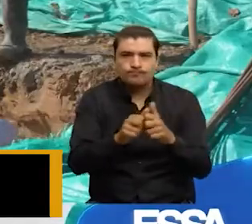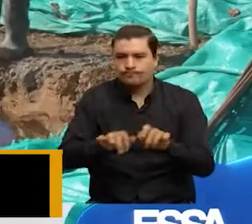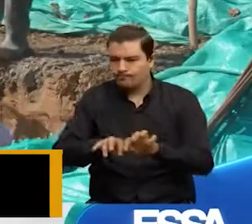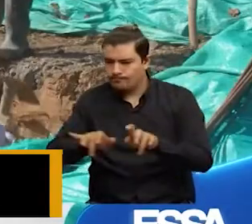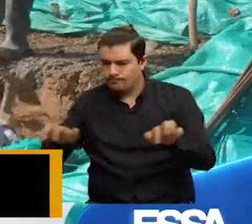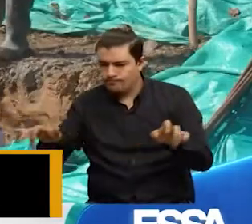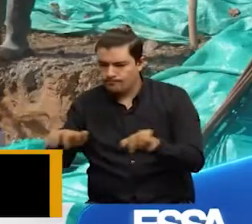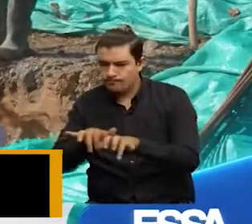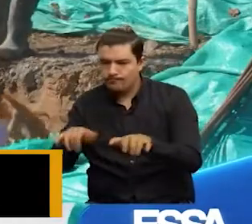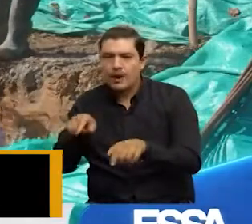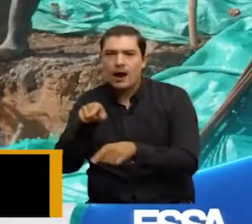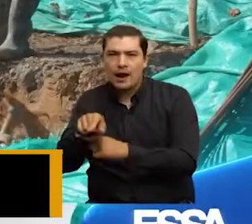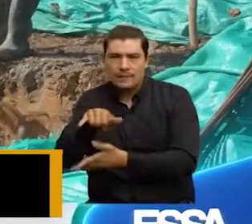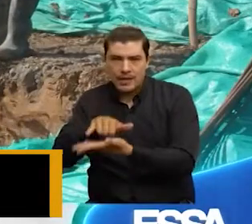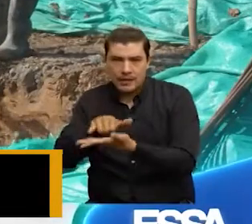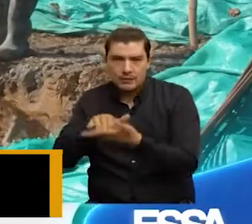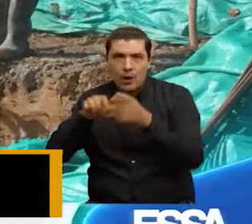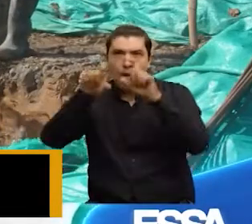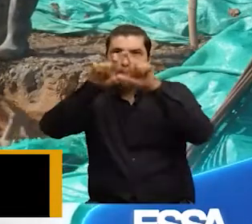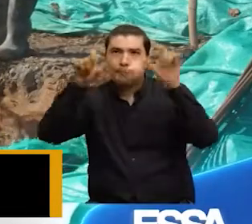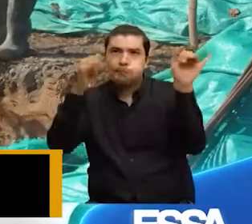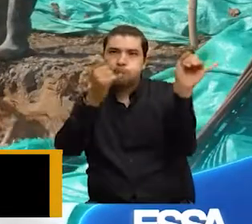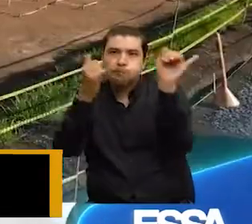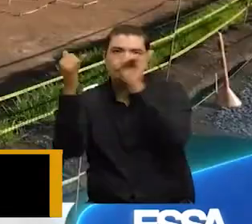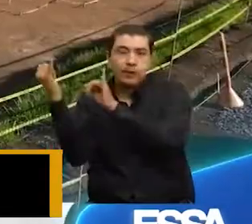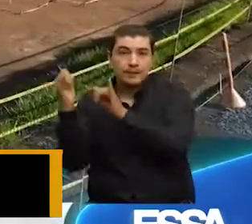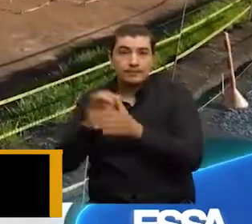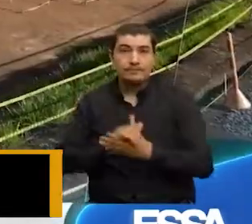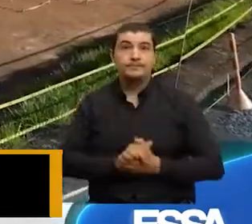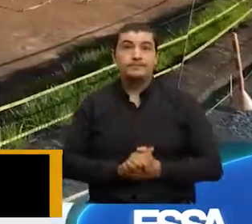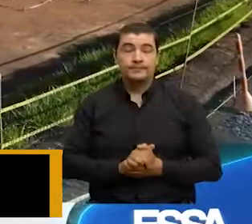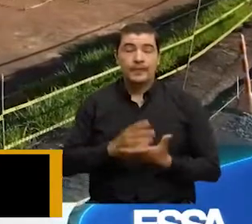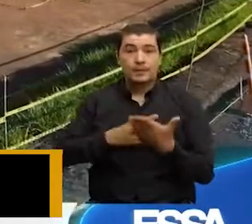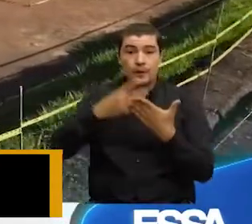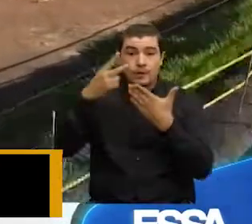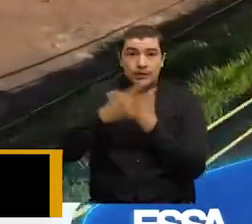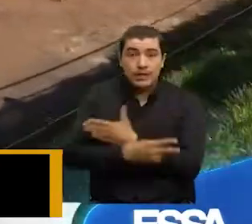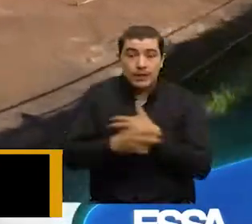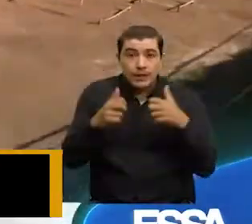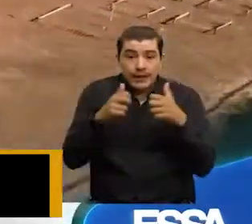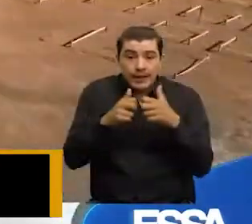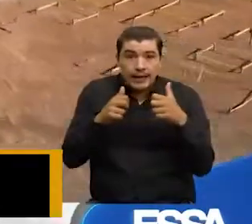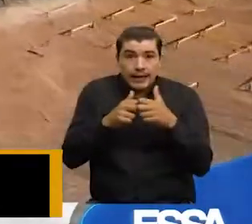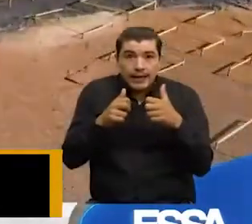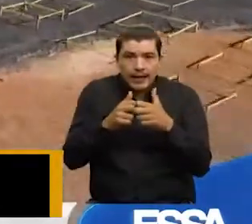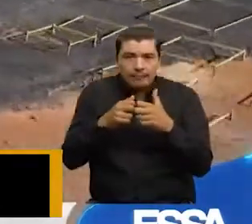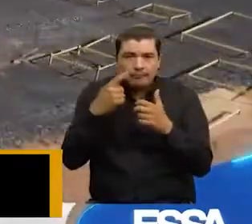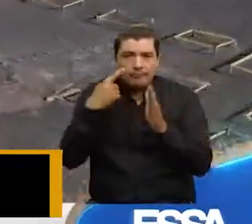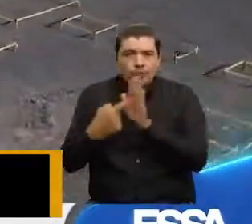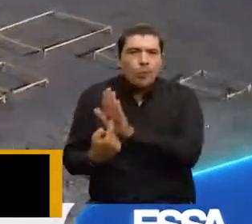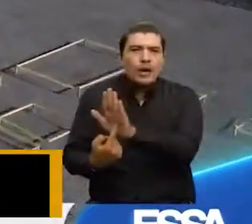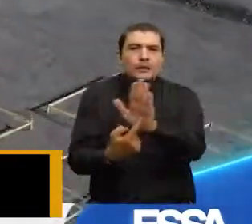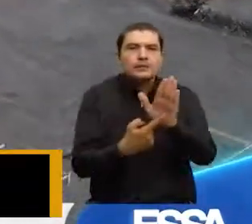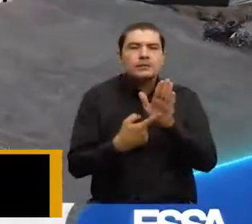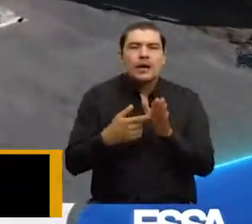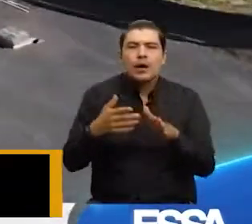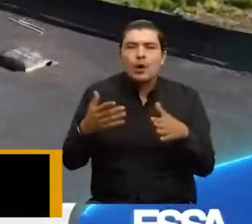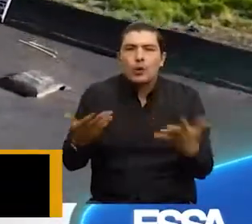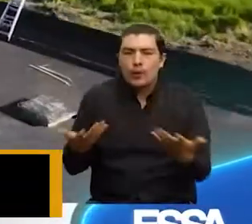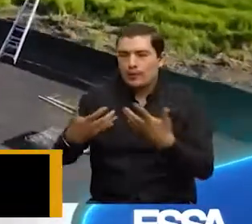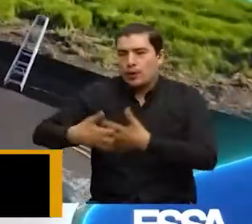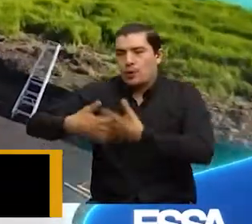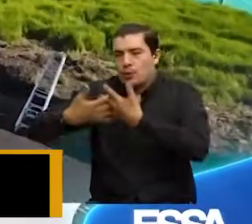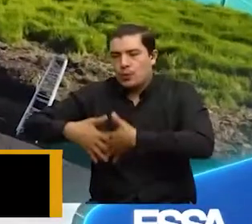las celdas. En un proyecto eléctrico la cara mostrar siempre es ya la producción de la energía